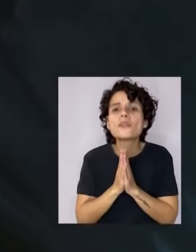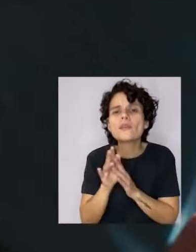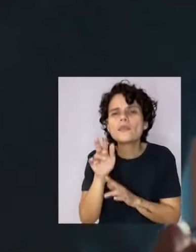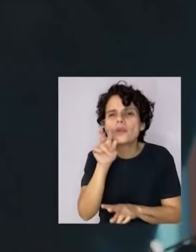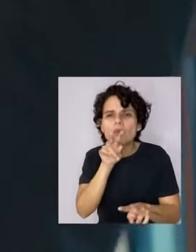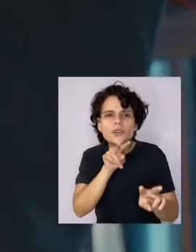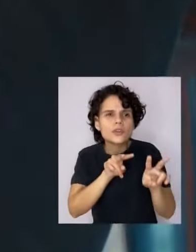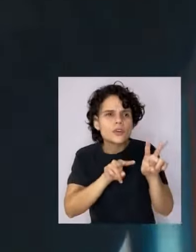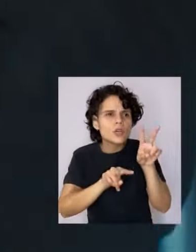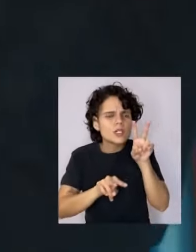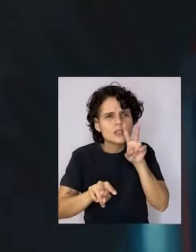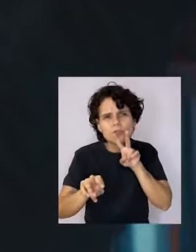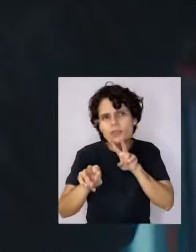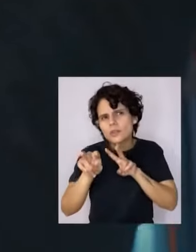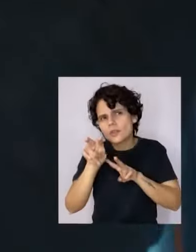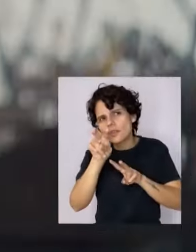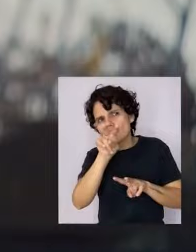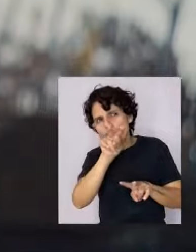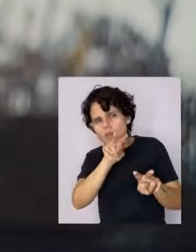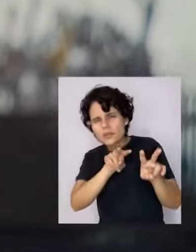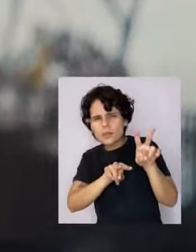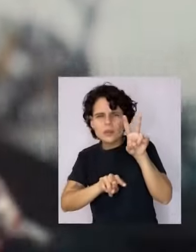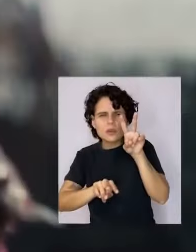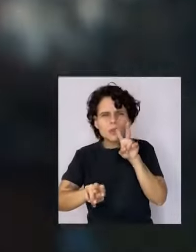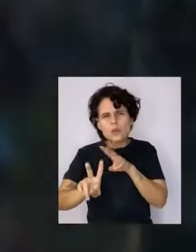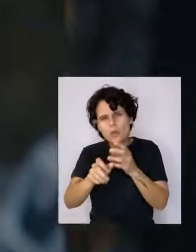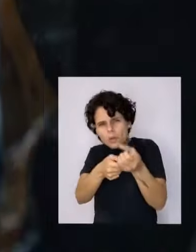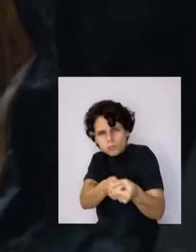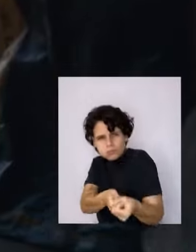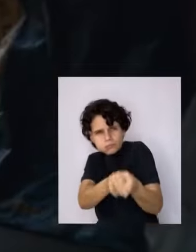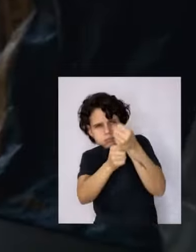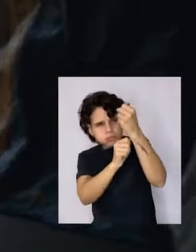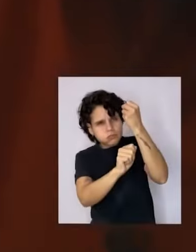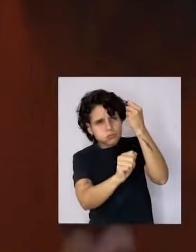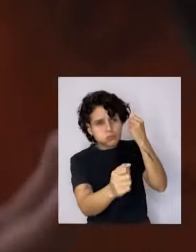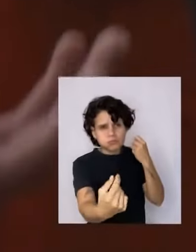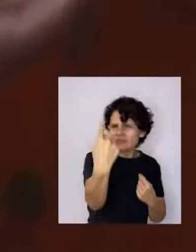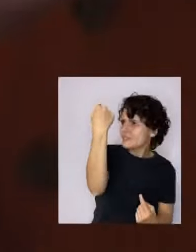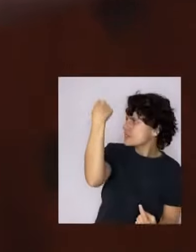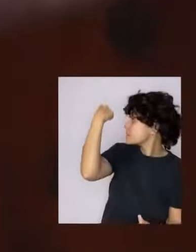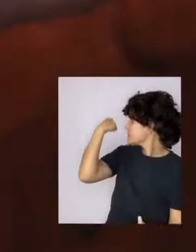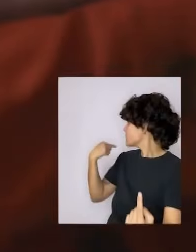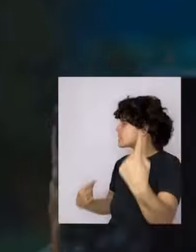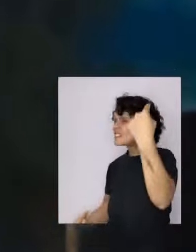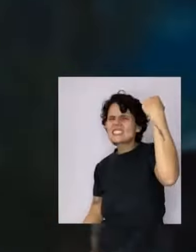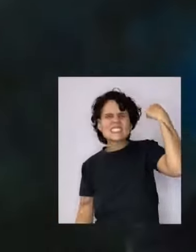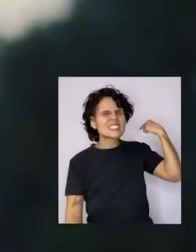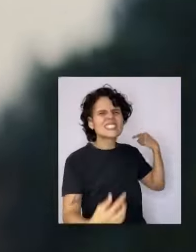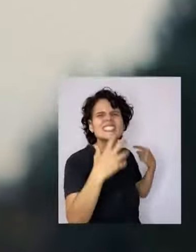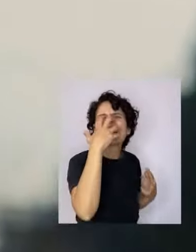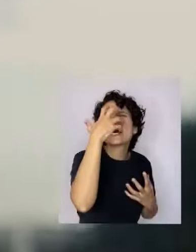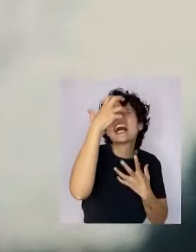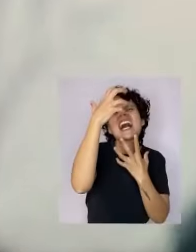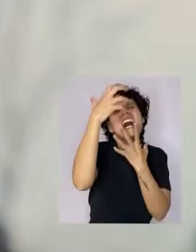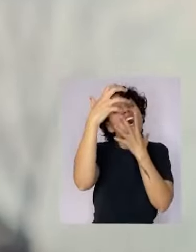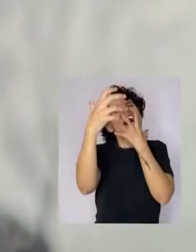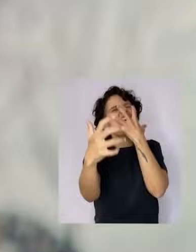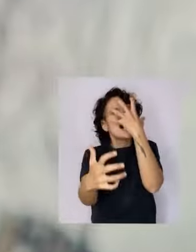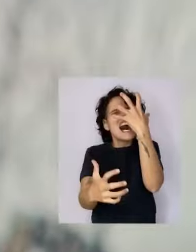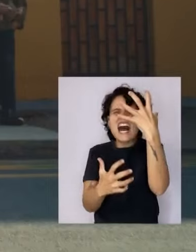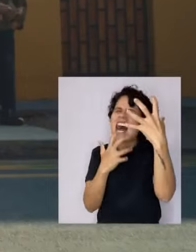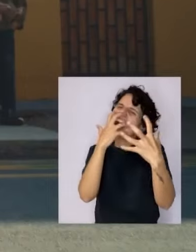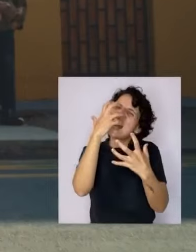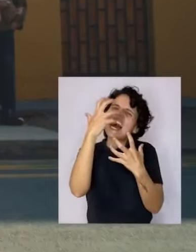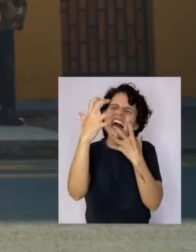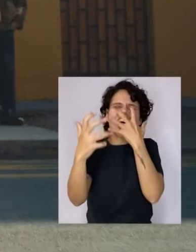favor. balas del terror. Buscaron callar mi voz.